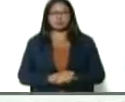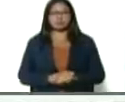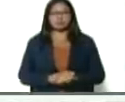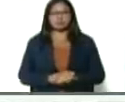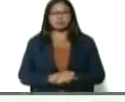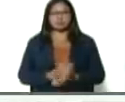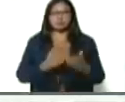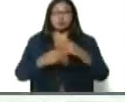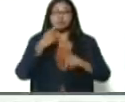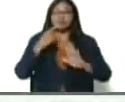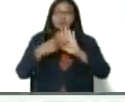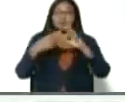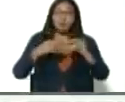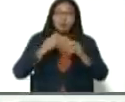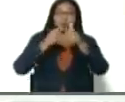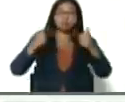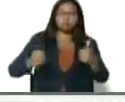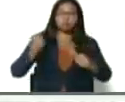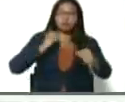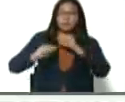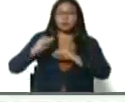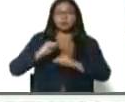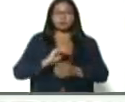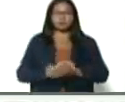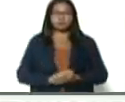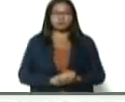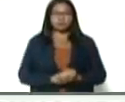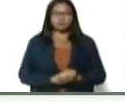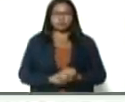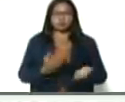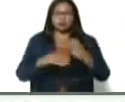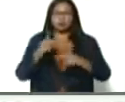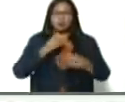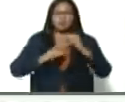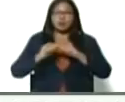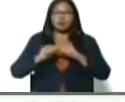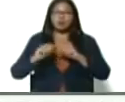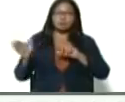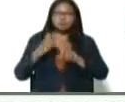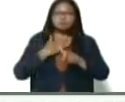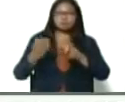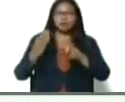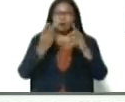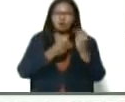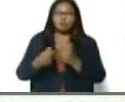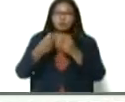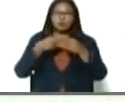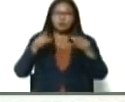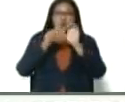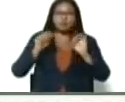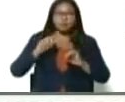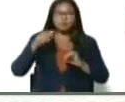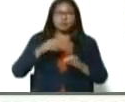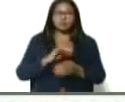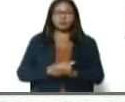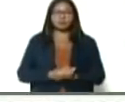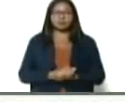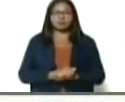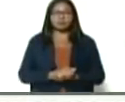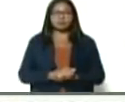salirle al frente al bloqueo, salirle al frente, la agresión económica, del imperialismo norteamericano,